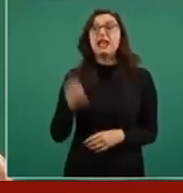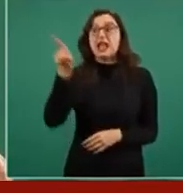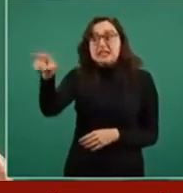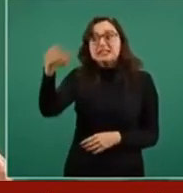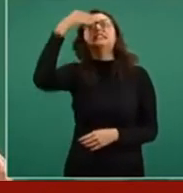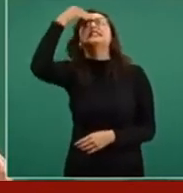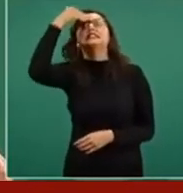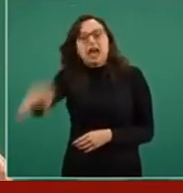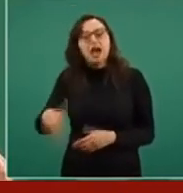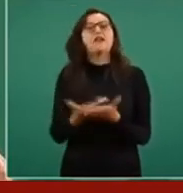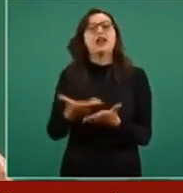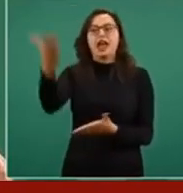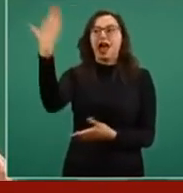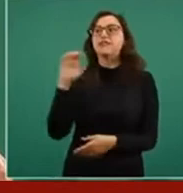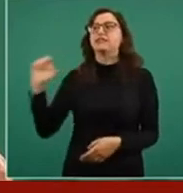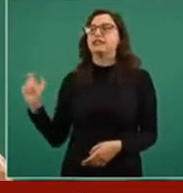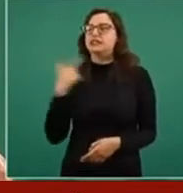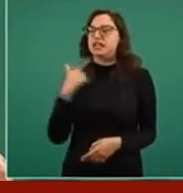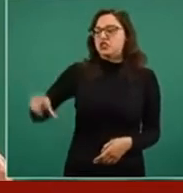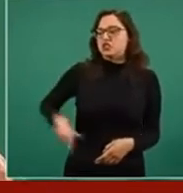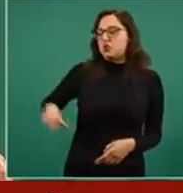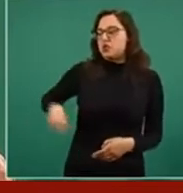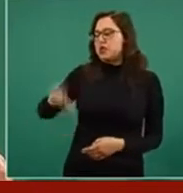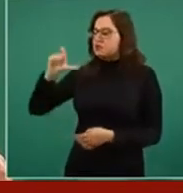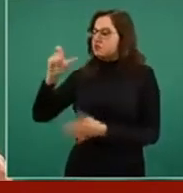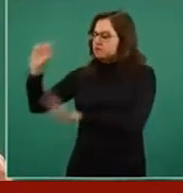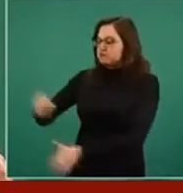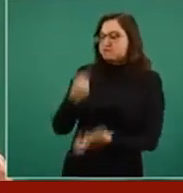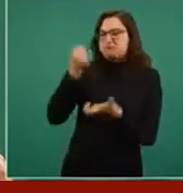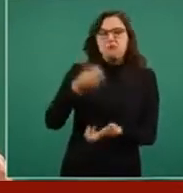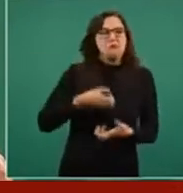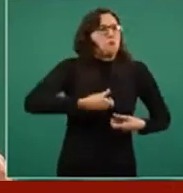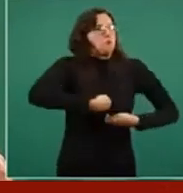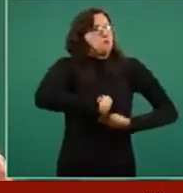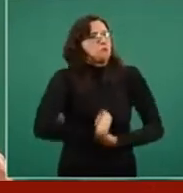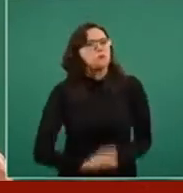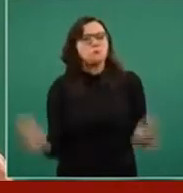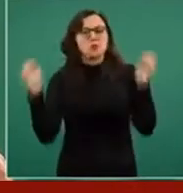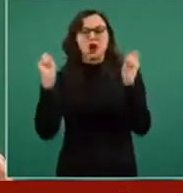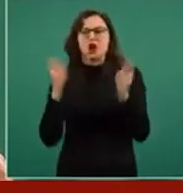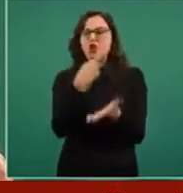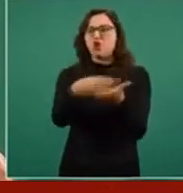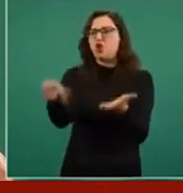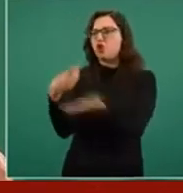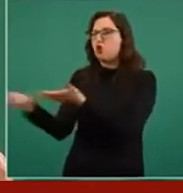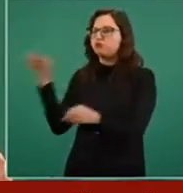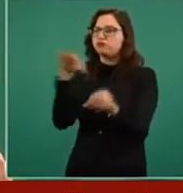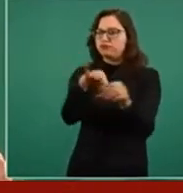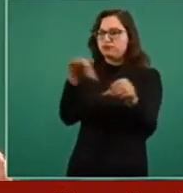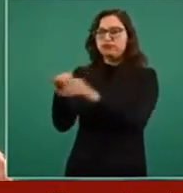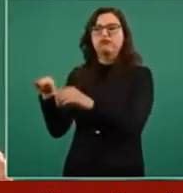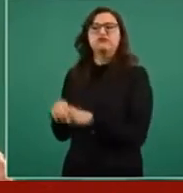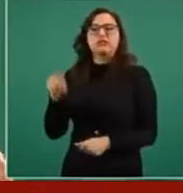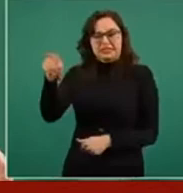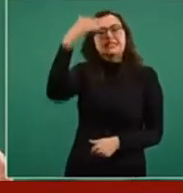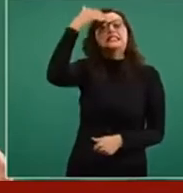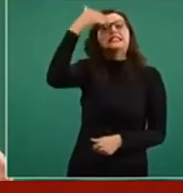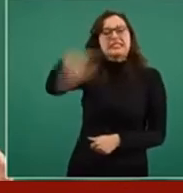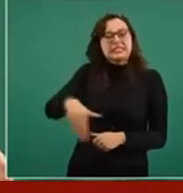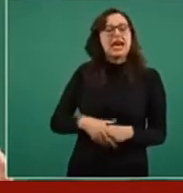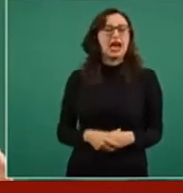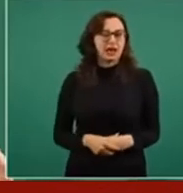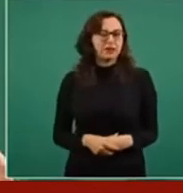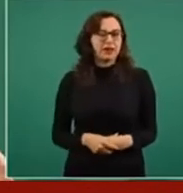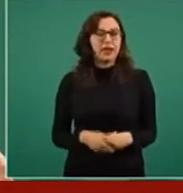públicos. Los funcionarios, que no hasta el que fue rector